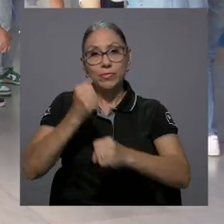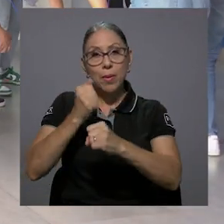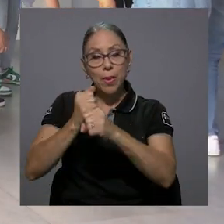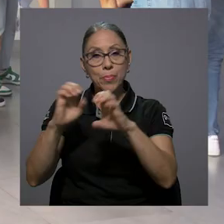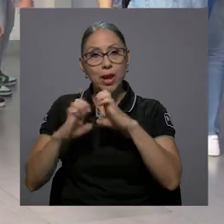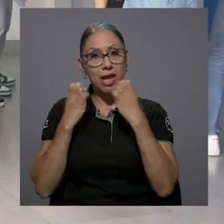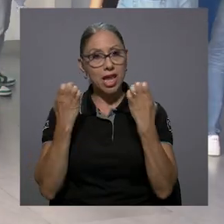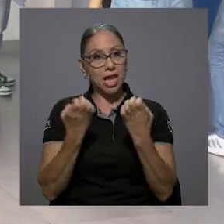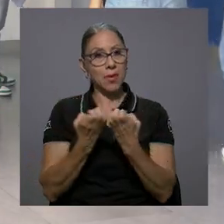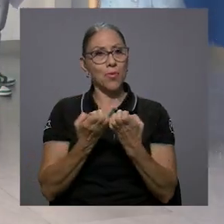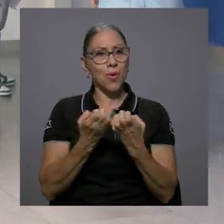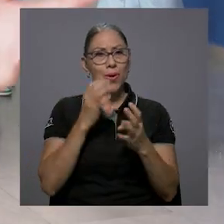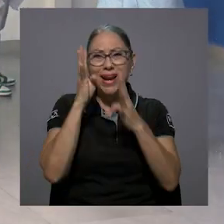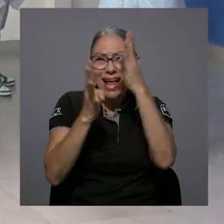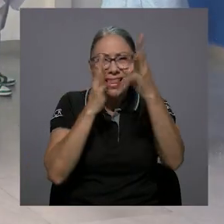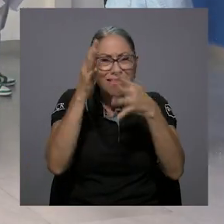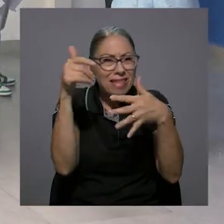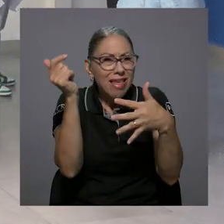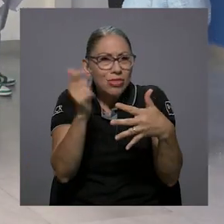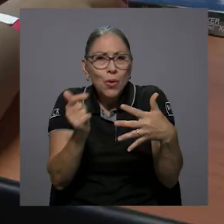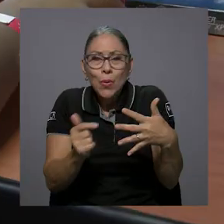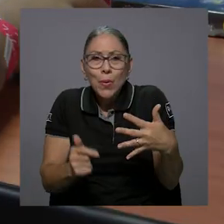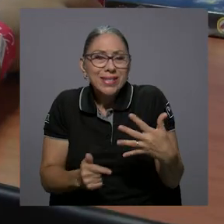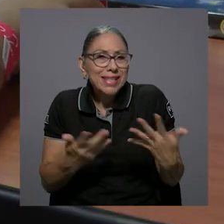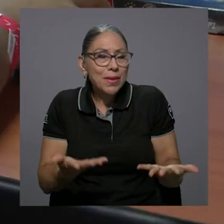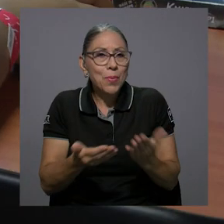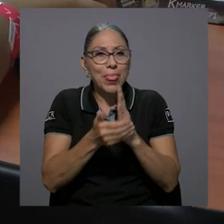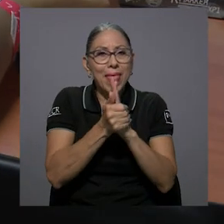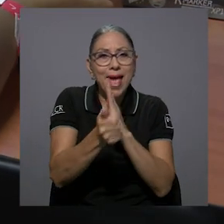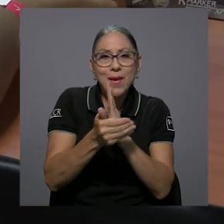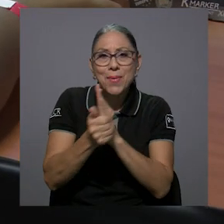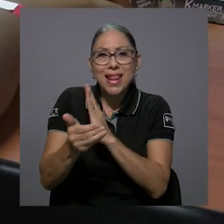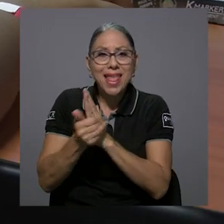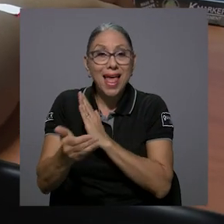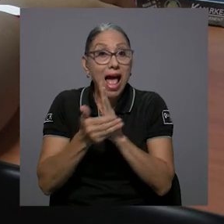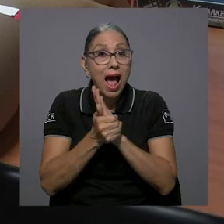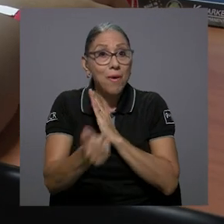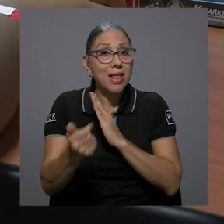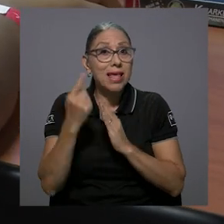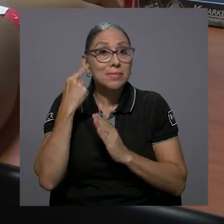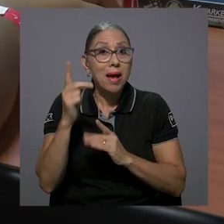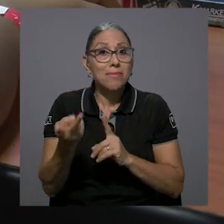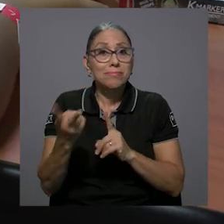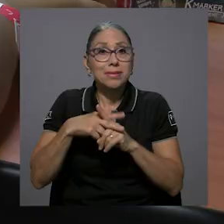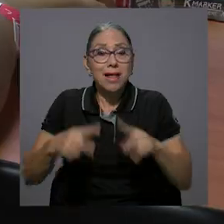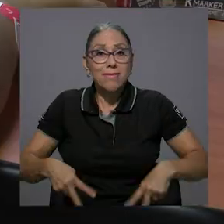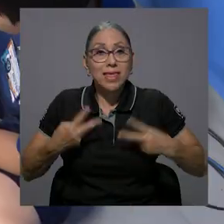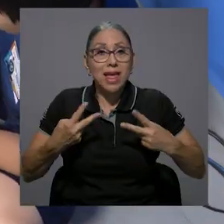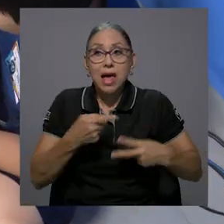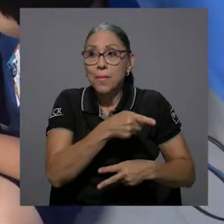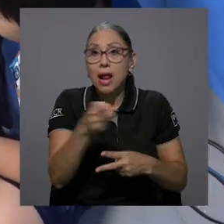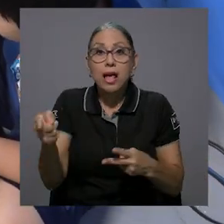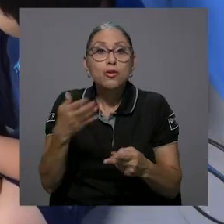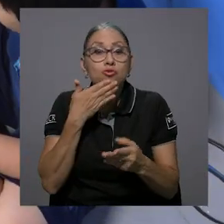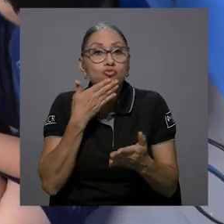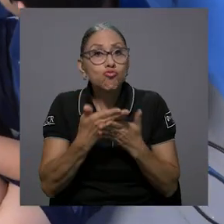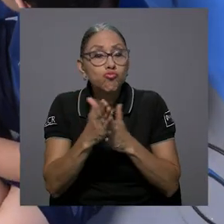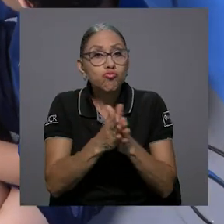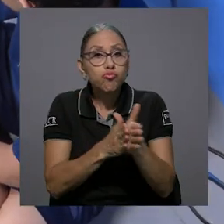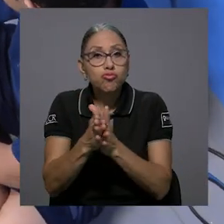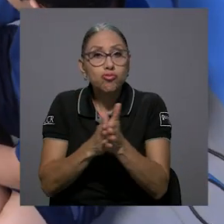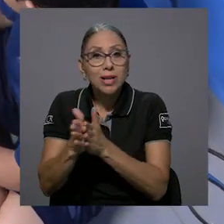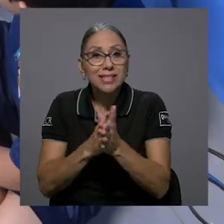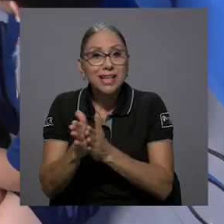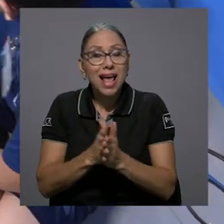equipo, creatividad, todo ese tipo de habilidades, habilidades para la vida, que les pueden ser a ellos muy útiles, tanto